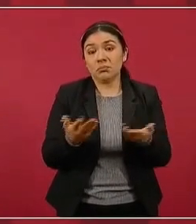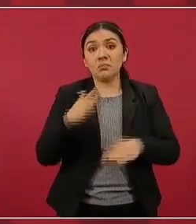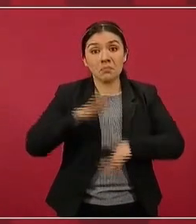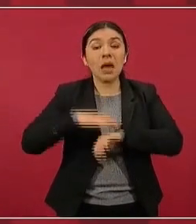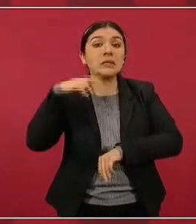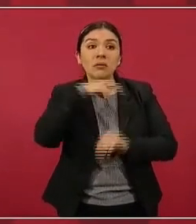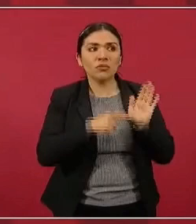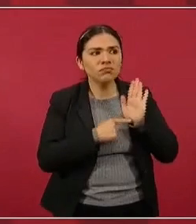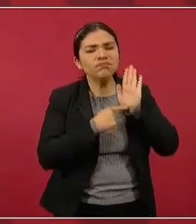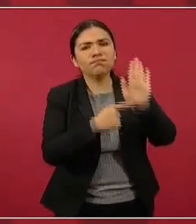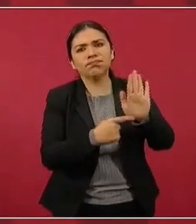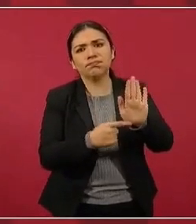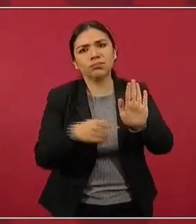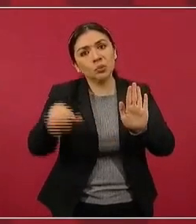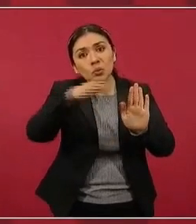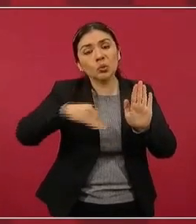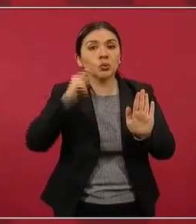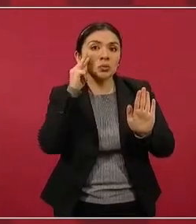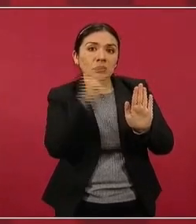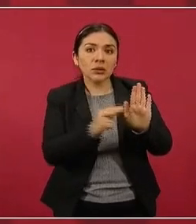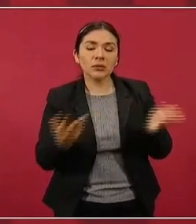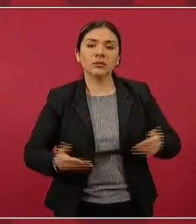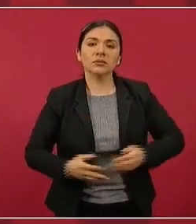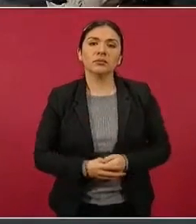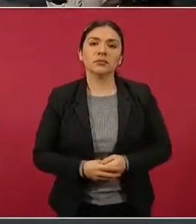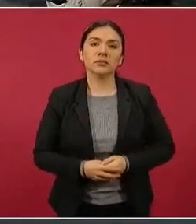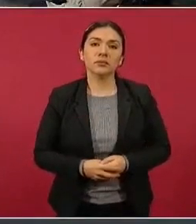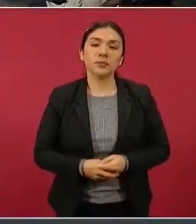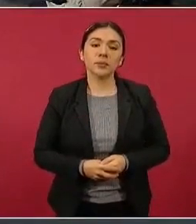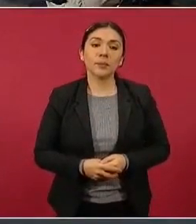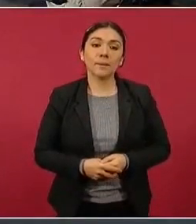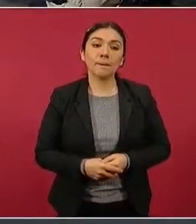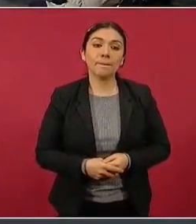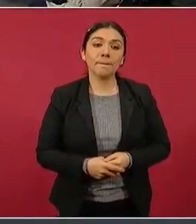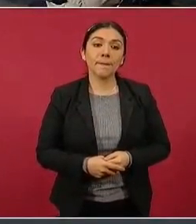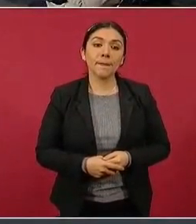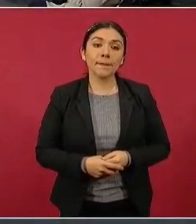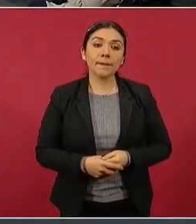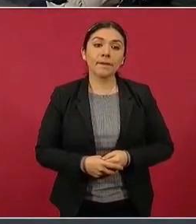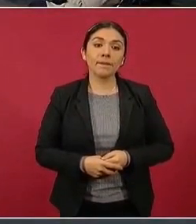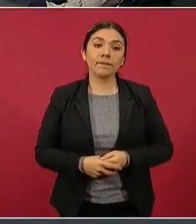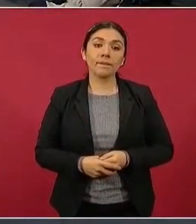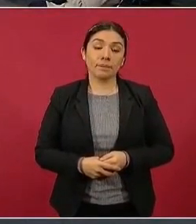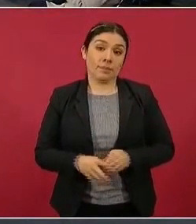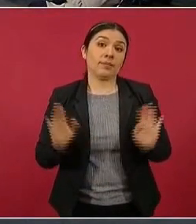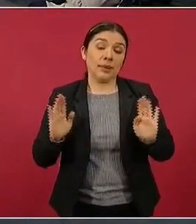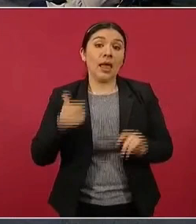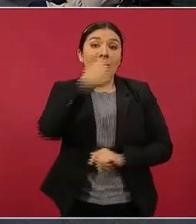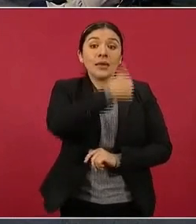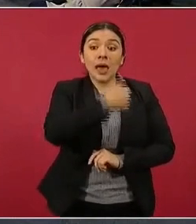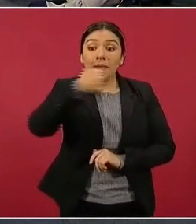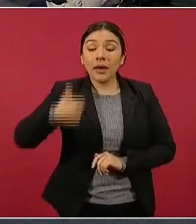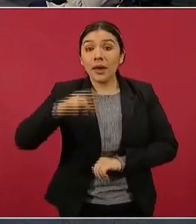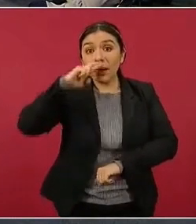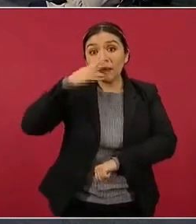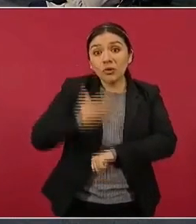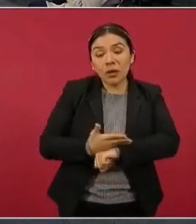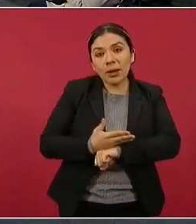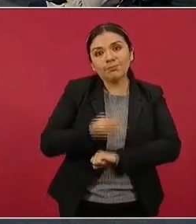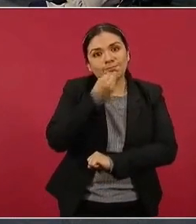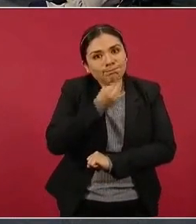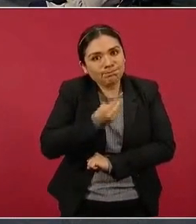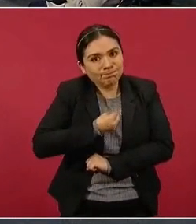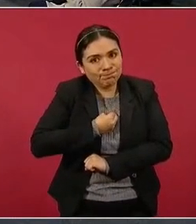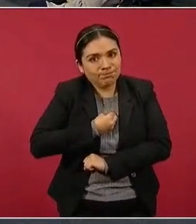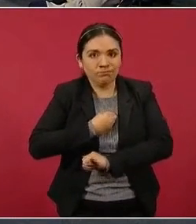y que cada quien asuma su responsabilidad.